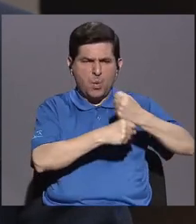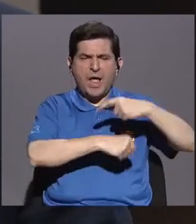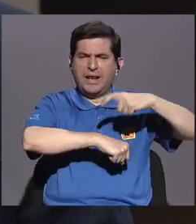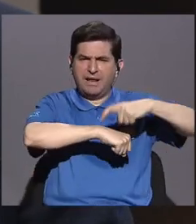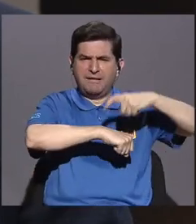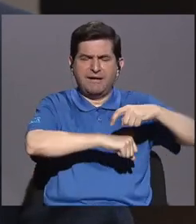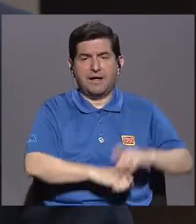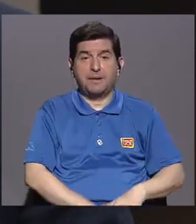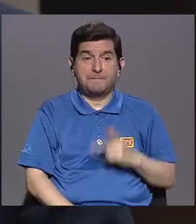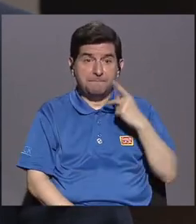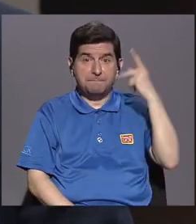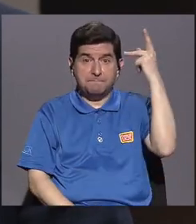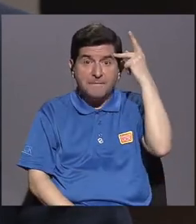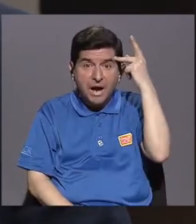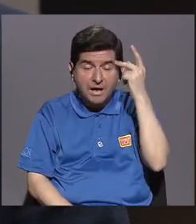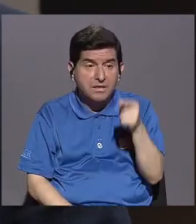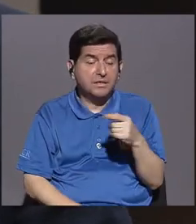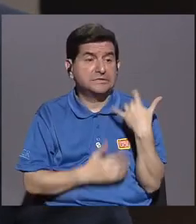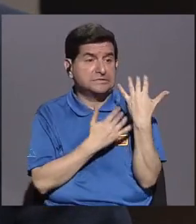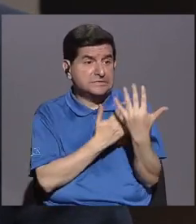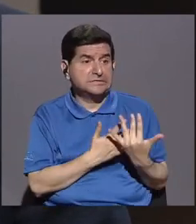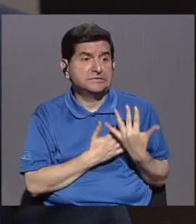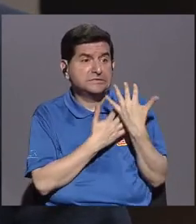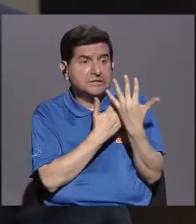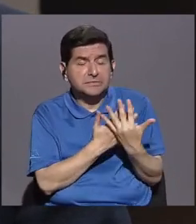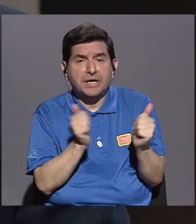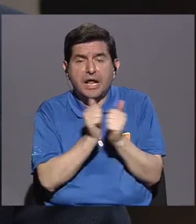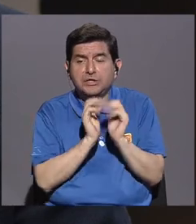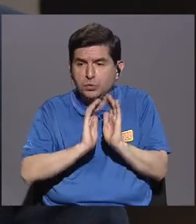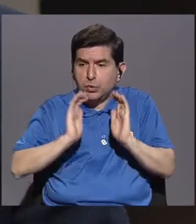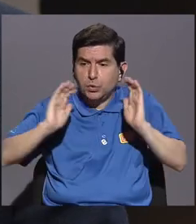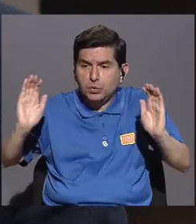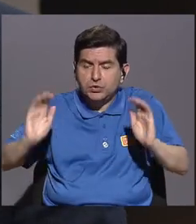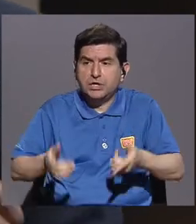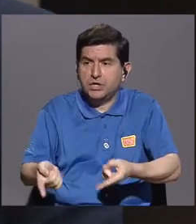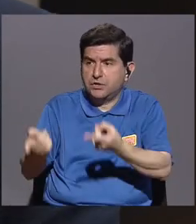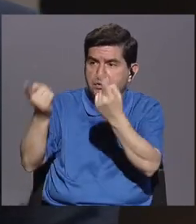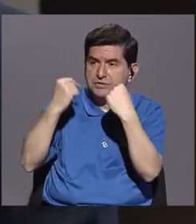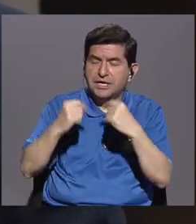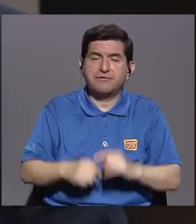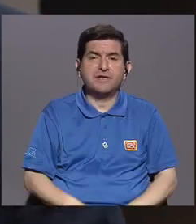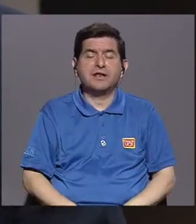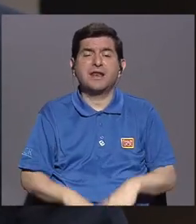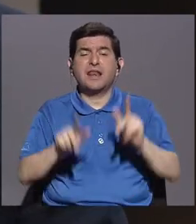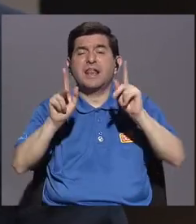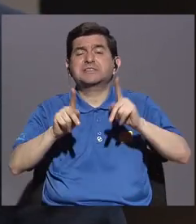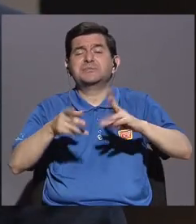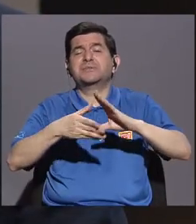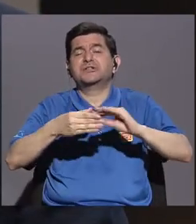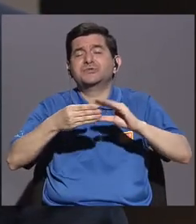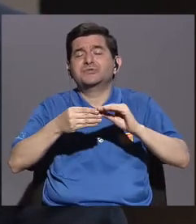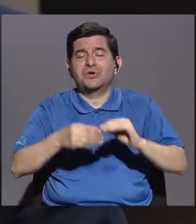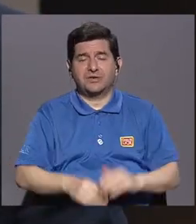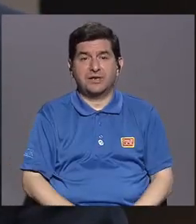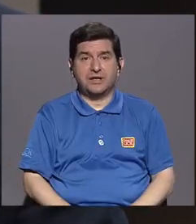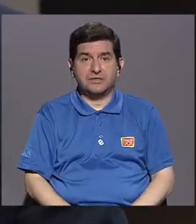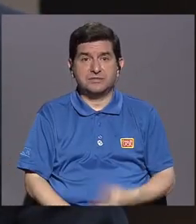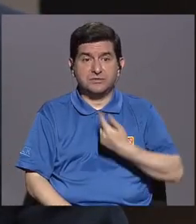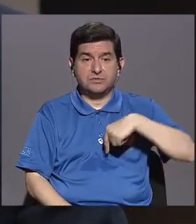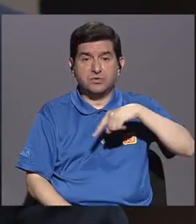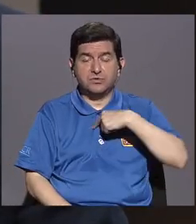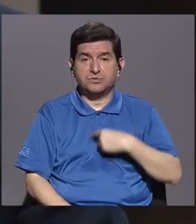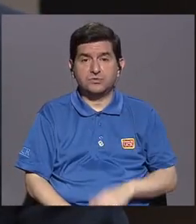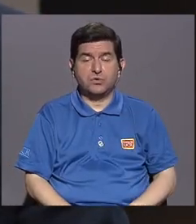momento y los padres de familia estaban esperando con sus hijos a que llegaran los de los cuentos. Llegamos y nos ubicamos